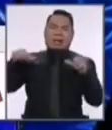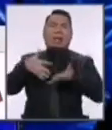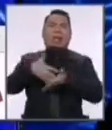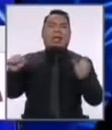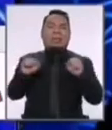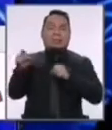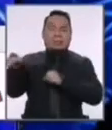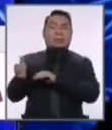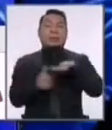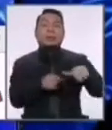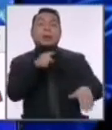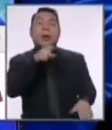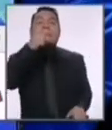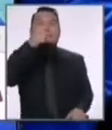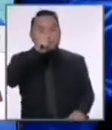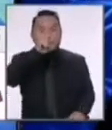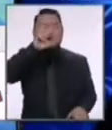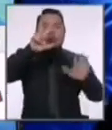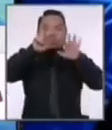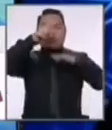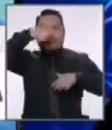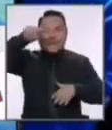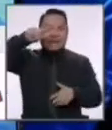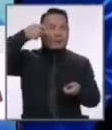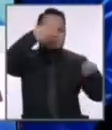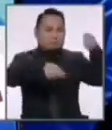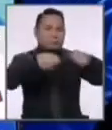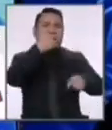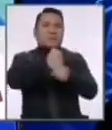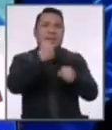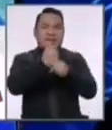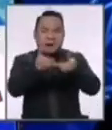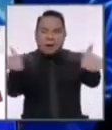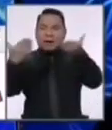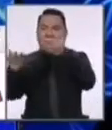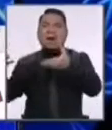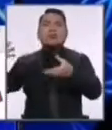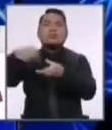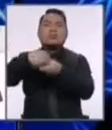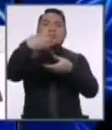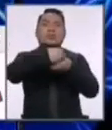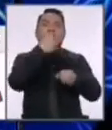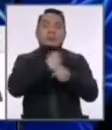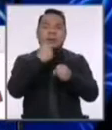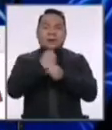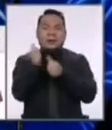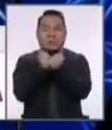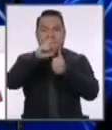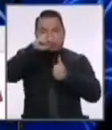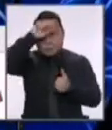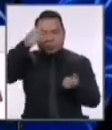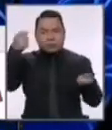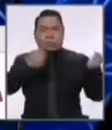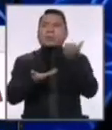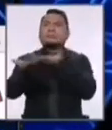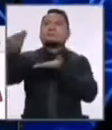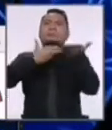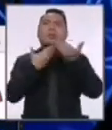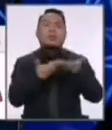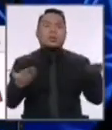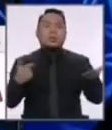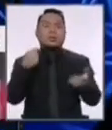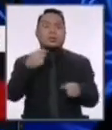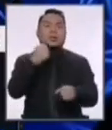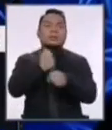vamos a destrabar los 28 mil millones en proyectos grandes que van a dar trabajo pero van dar competitividad para el Perú para que pueda exportar sus productos. Y